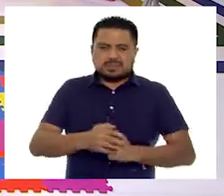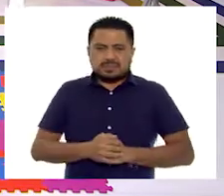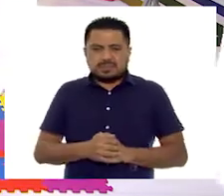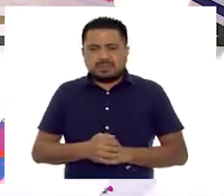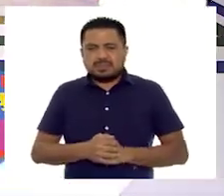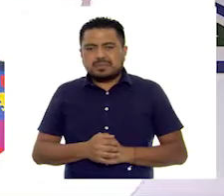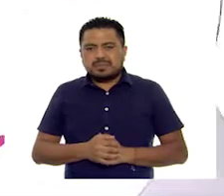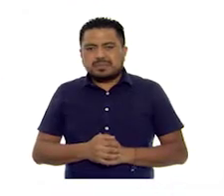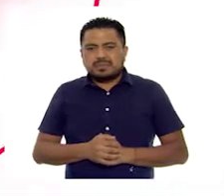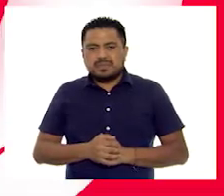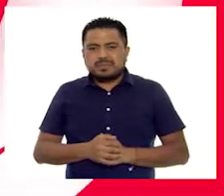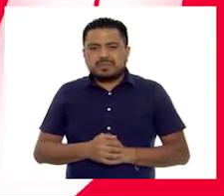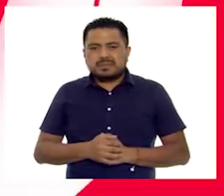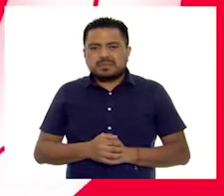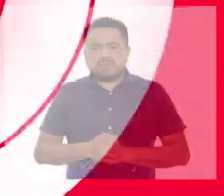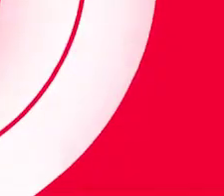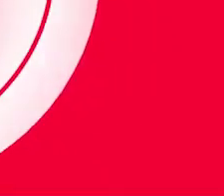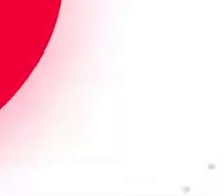a bailar. sí, Lazo.